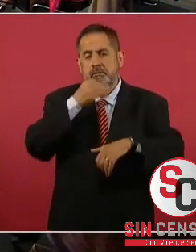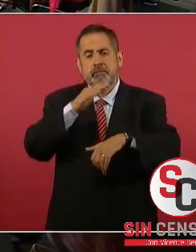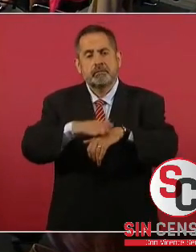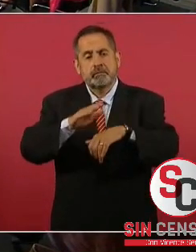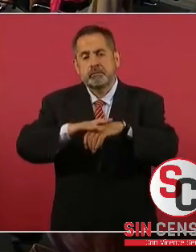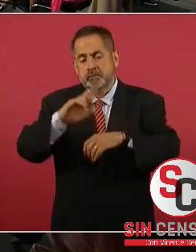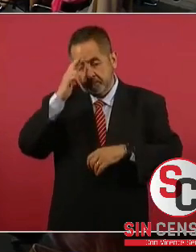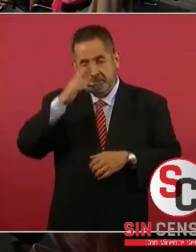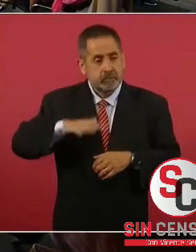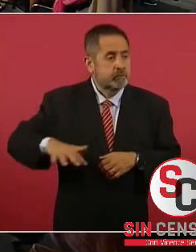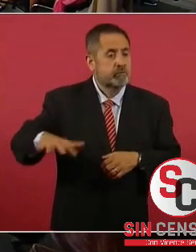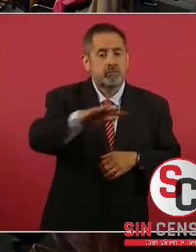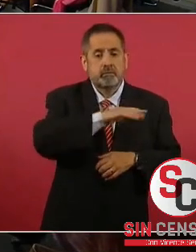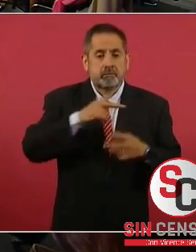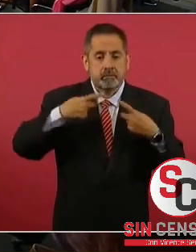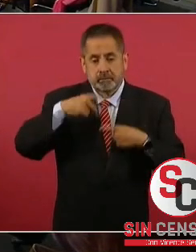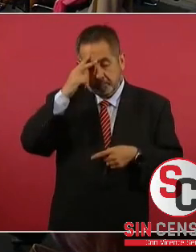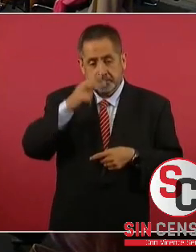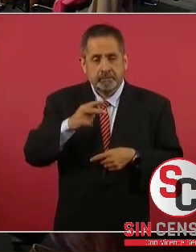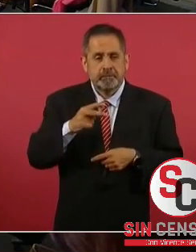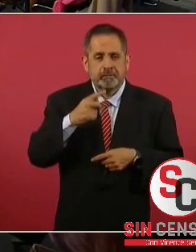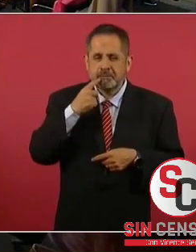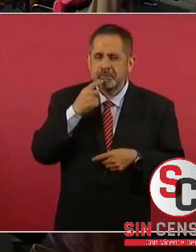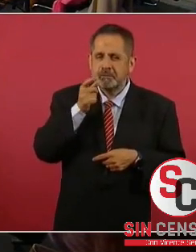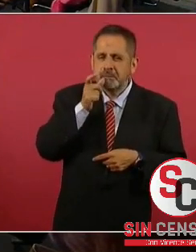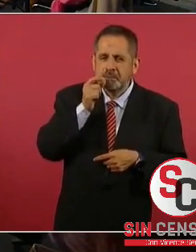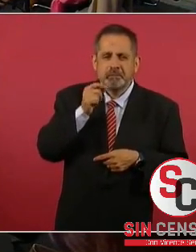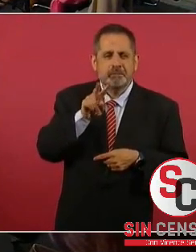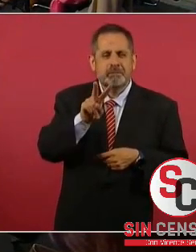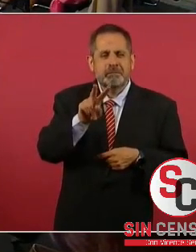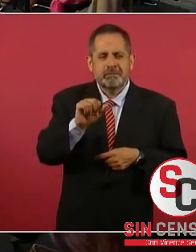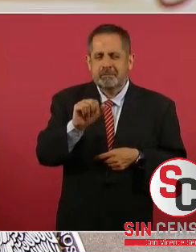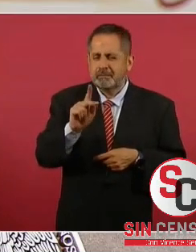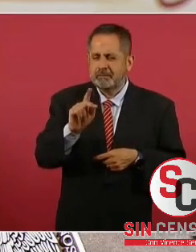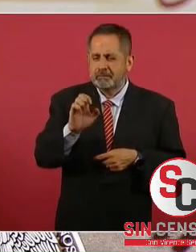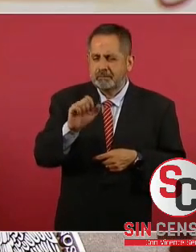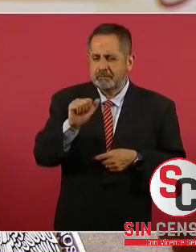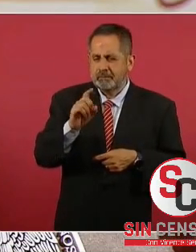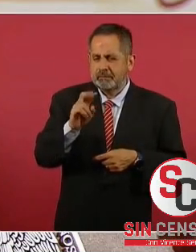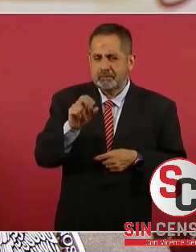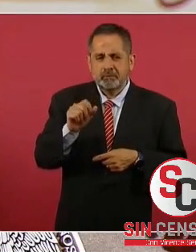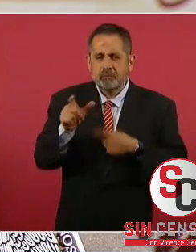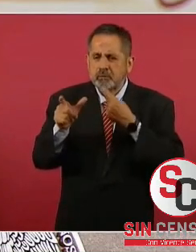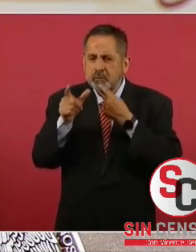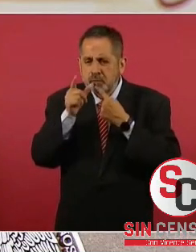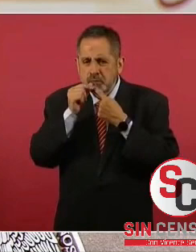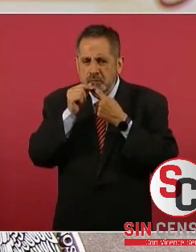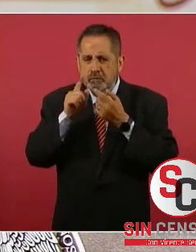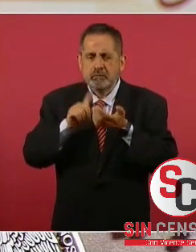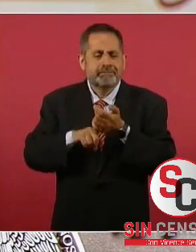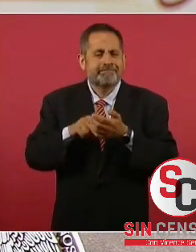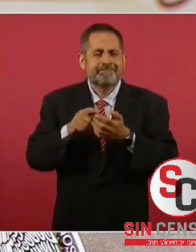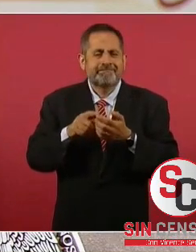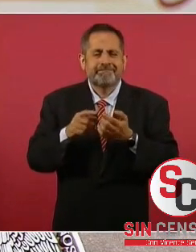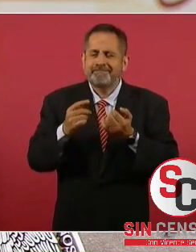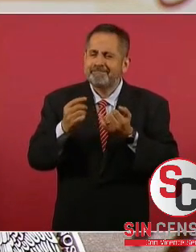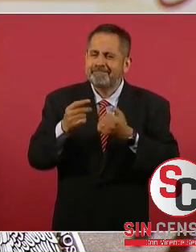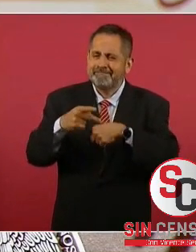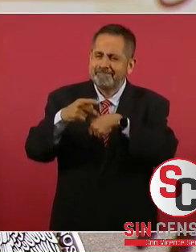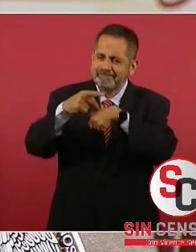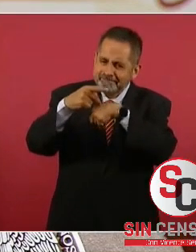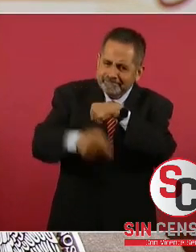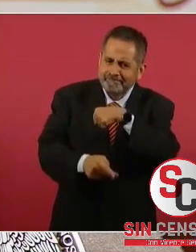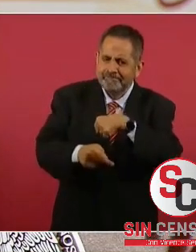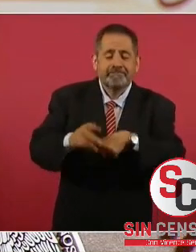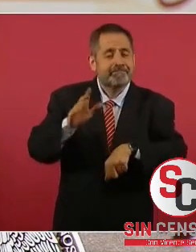a todo el pueblo de México que los vapeadores y cigarrillos electrónicos son modalidades igual o más